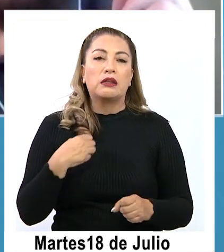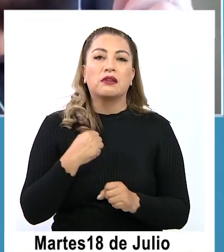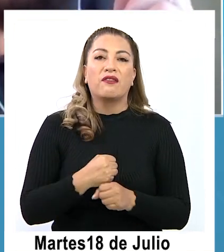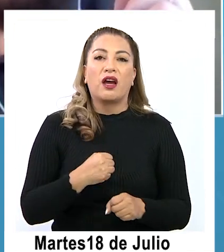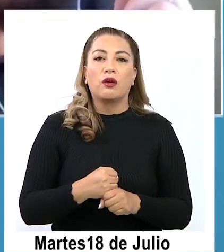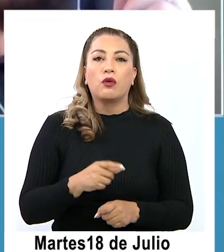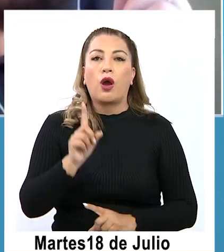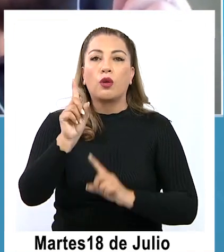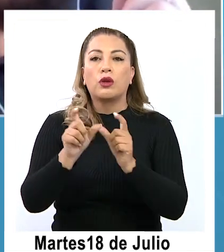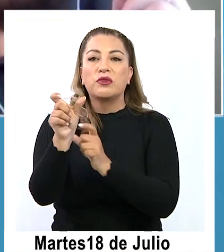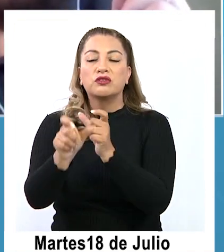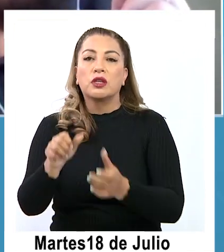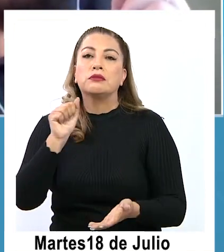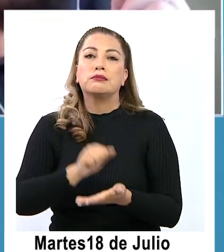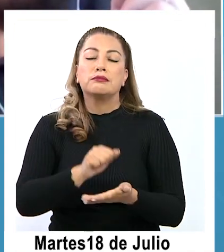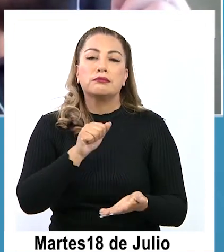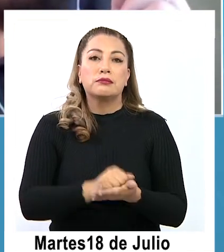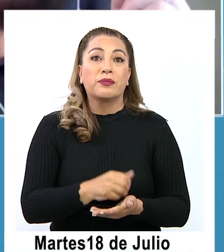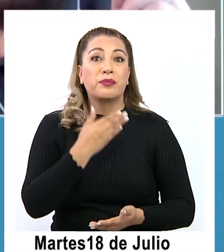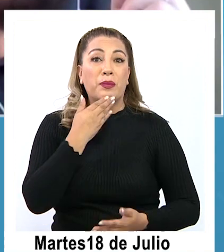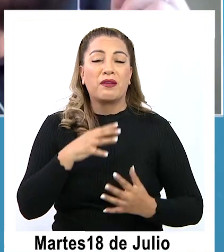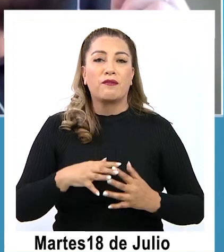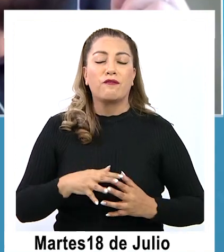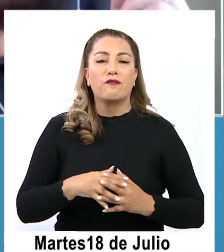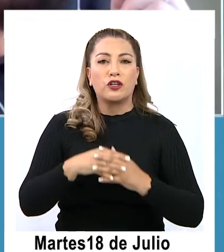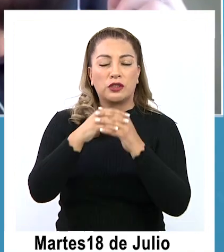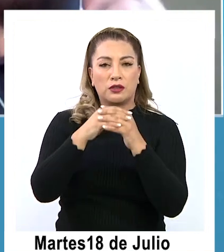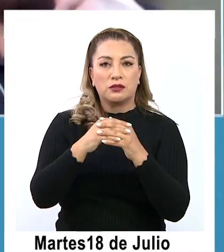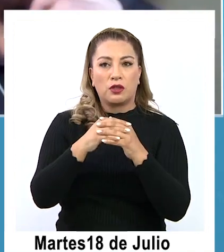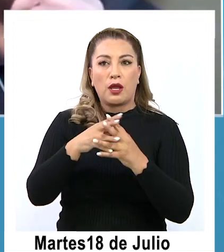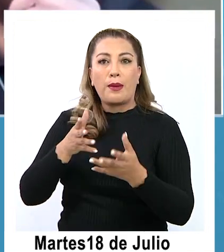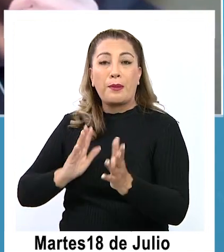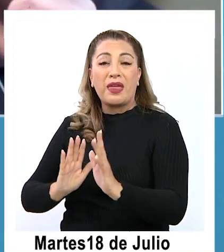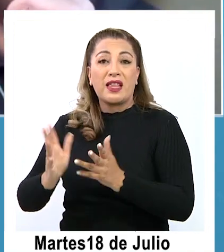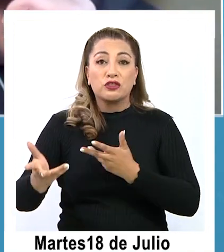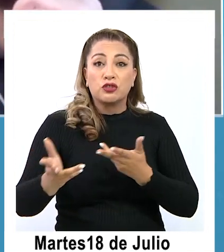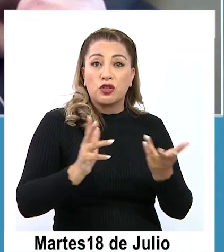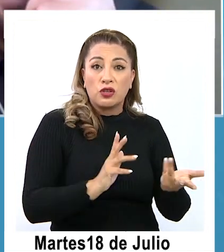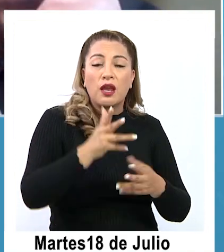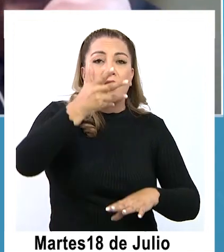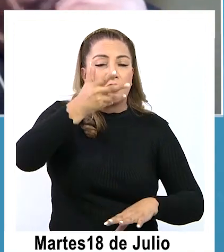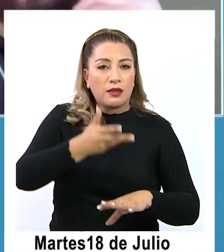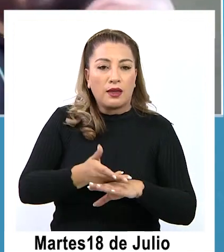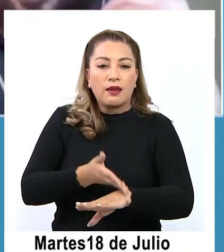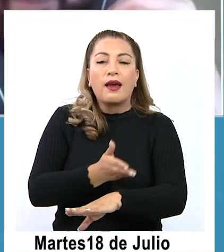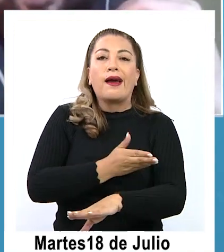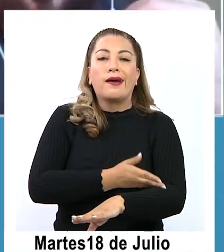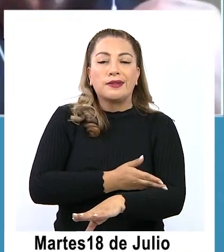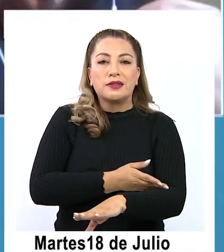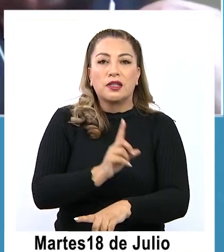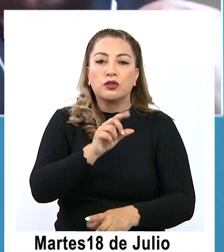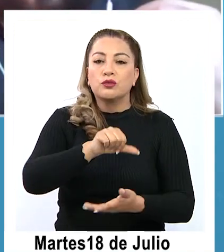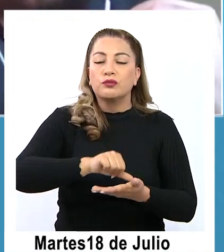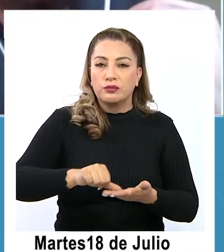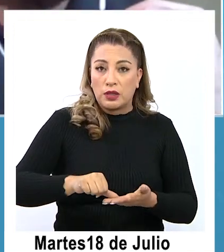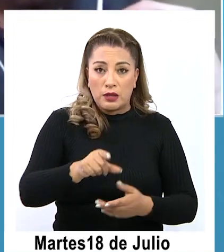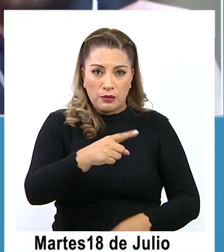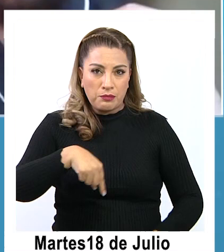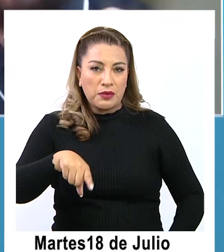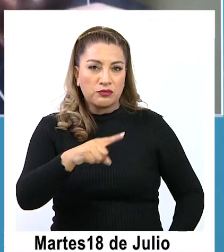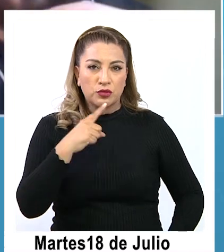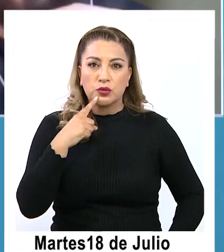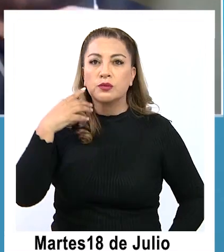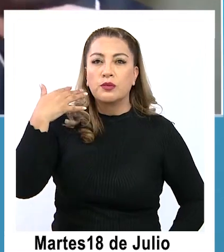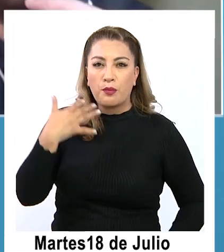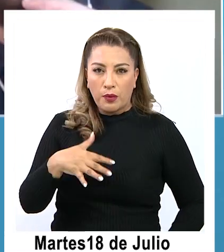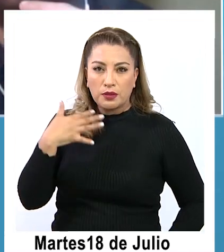del reclamo y fortalecer también las facultades de mediación que nosotros podamos obtener antes de llegar al sancionatorio. Para nosotros es